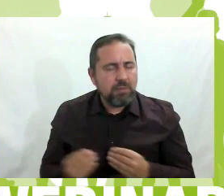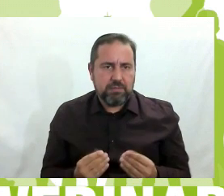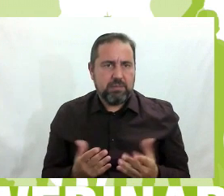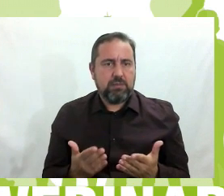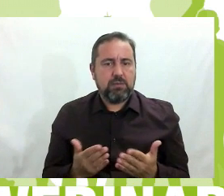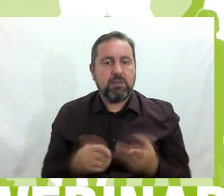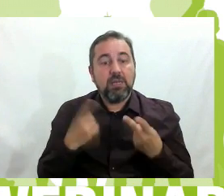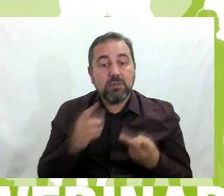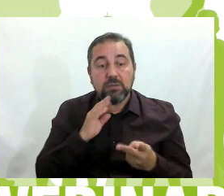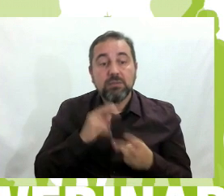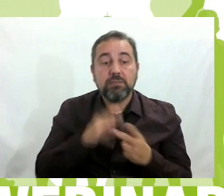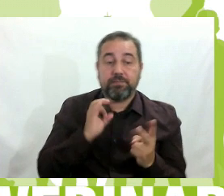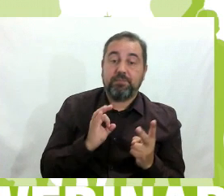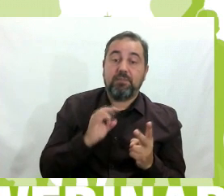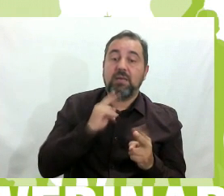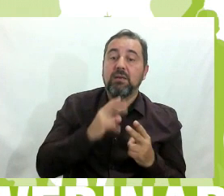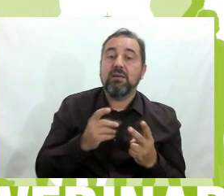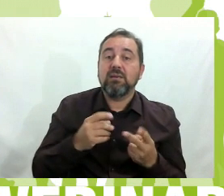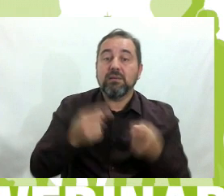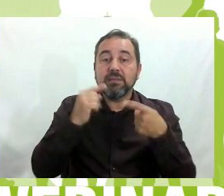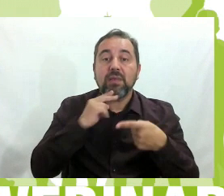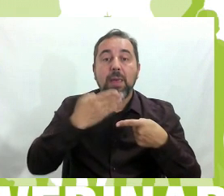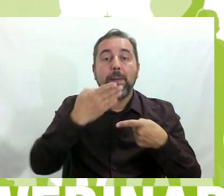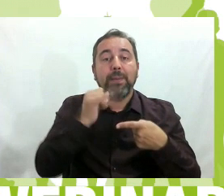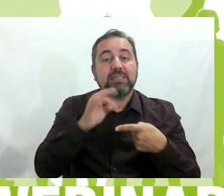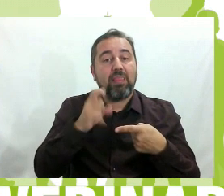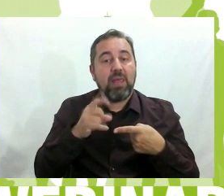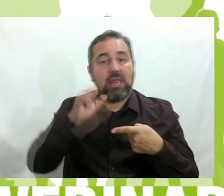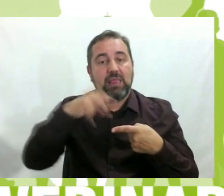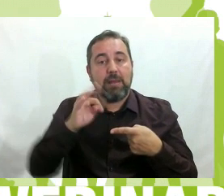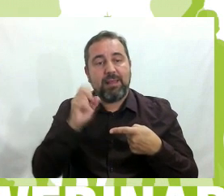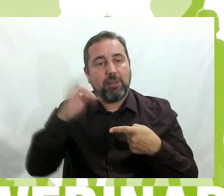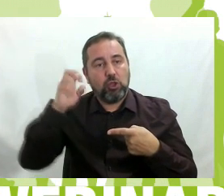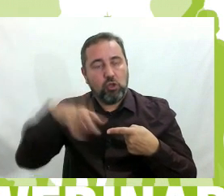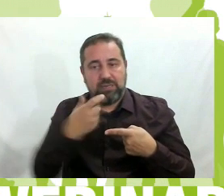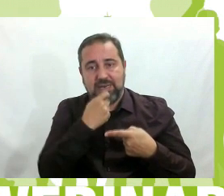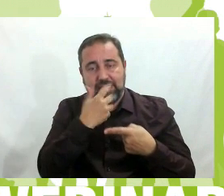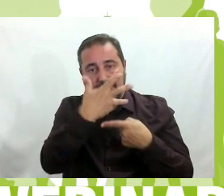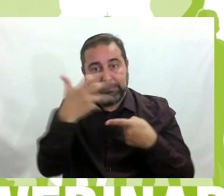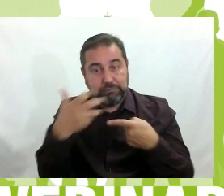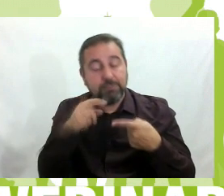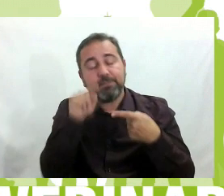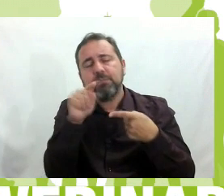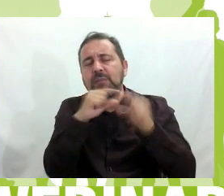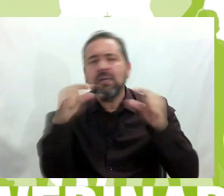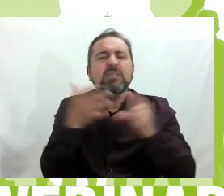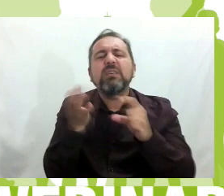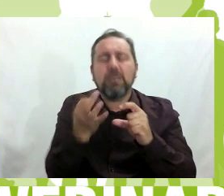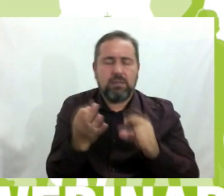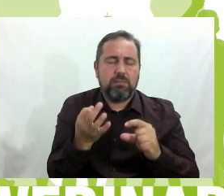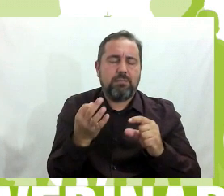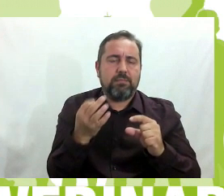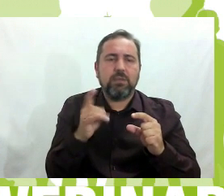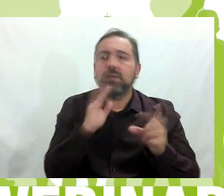bystandard intervention es una actuación muy potente que consiste en que la clase o un grupo de